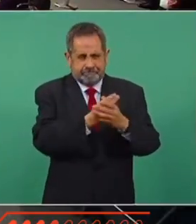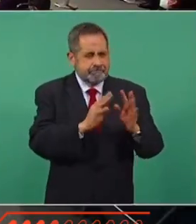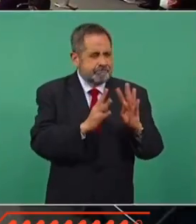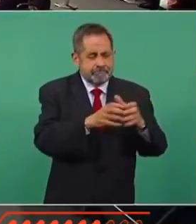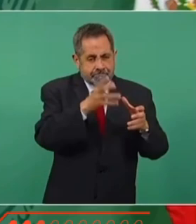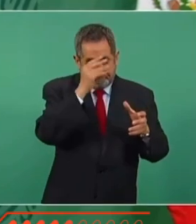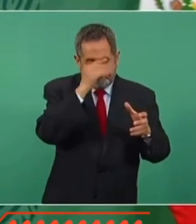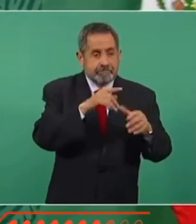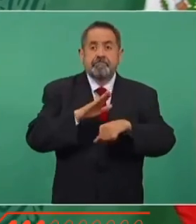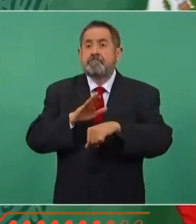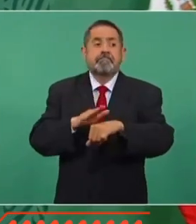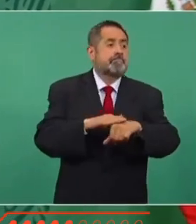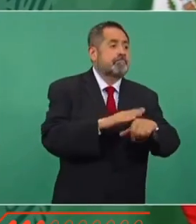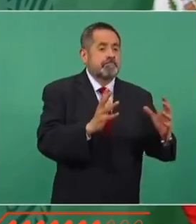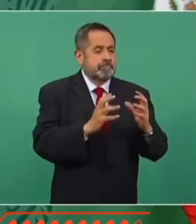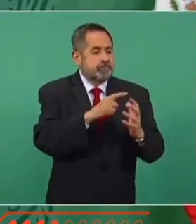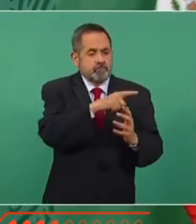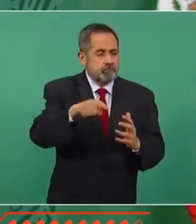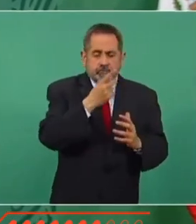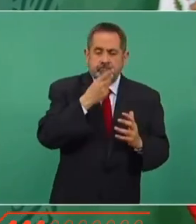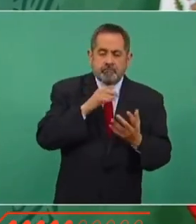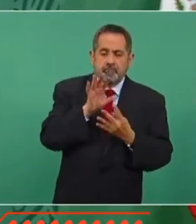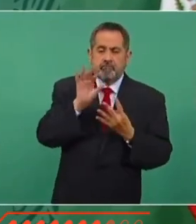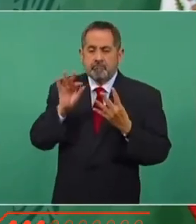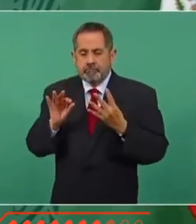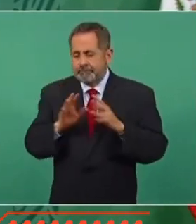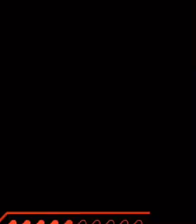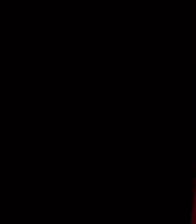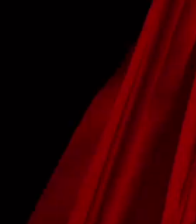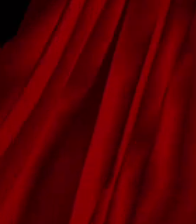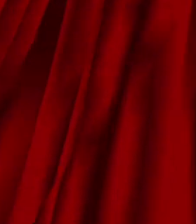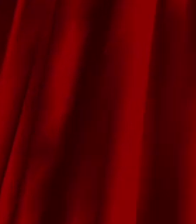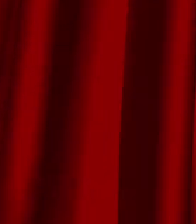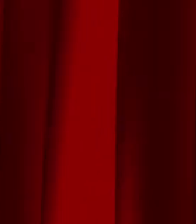que los convoquen a buscar opciones, alternativas. Bueno, ya, ya.